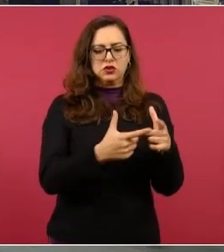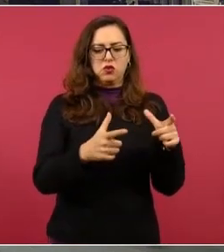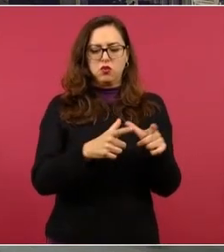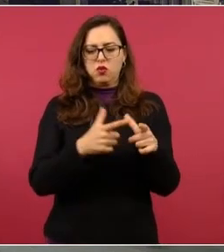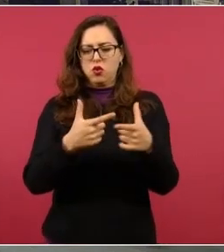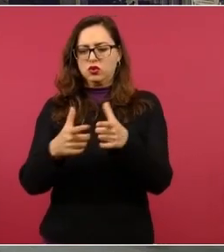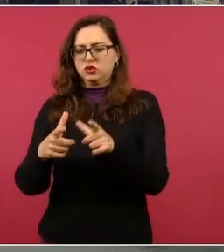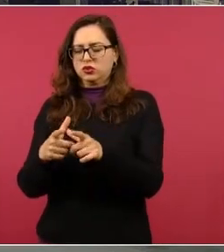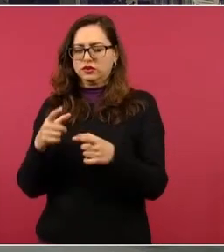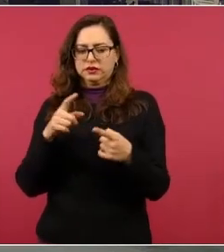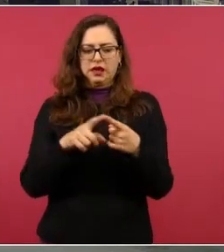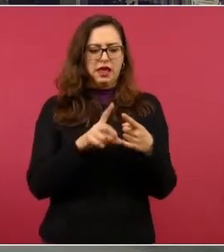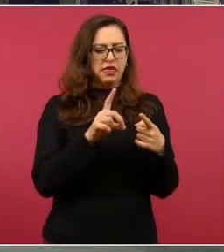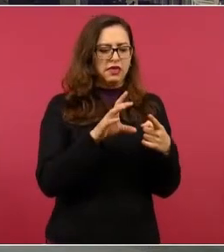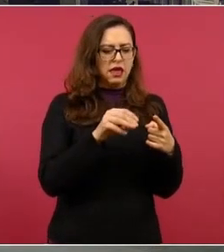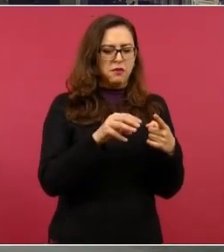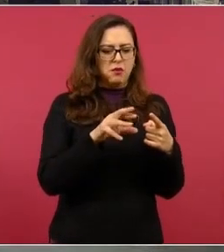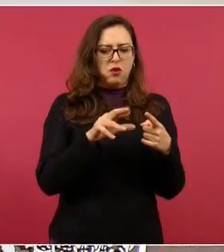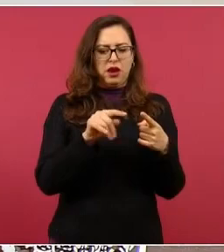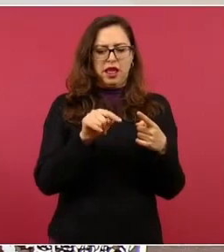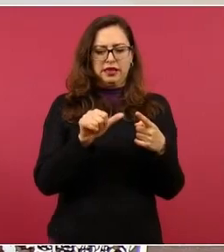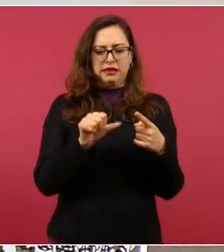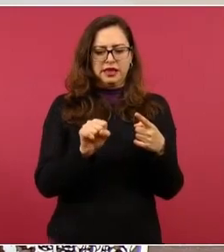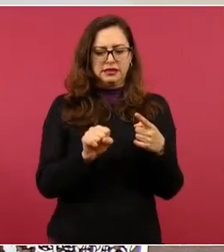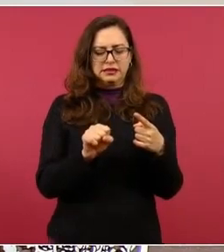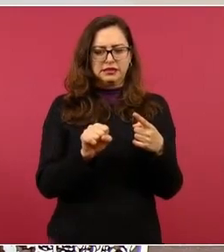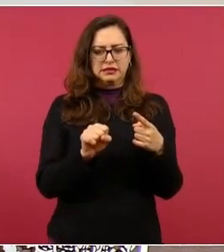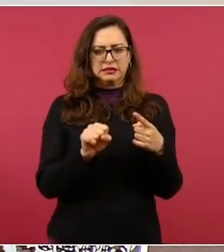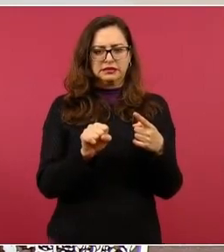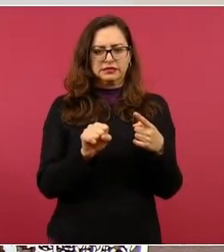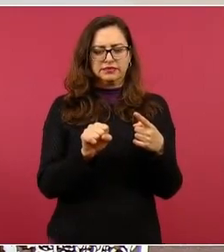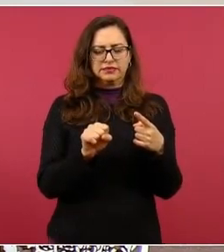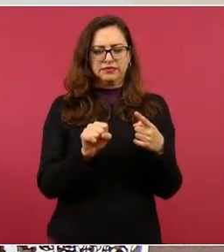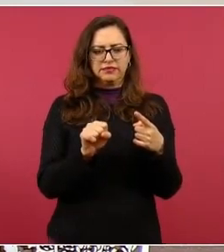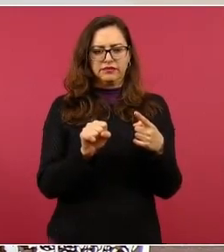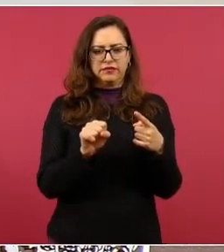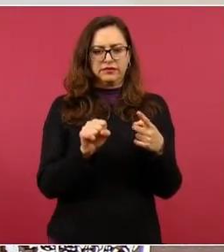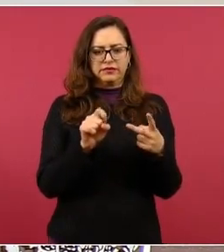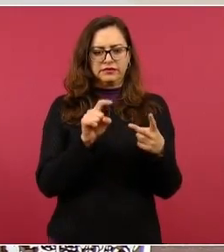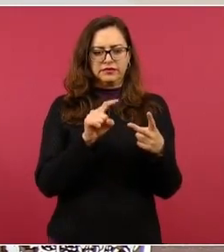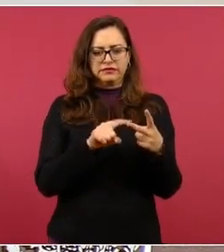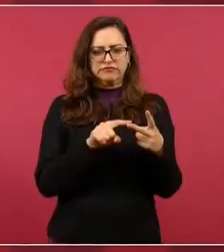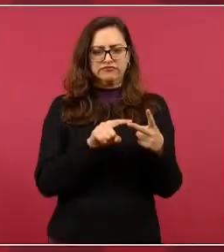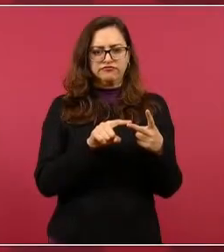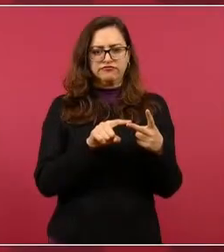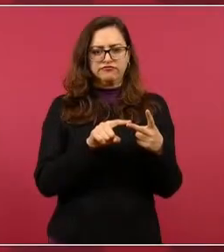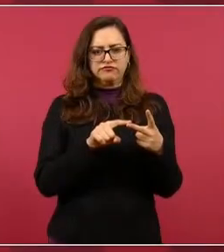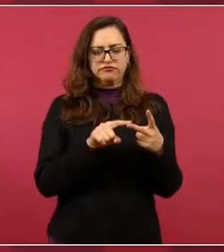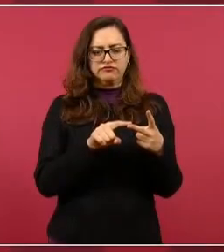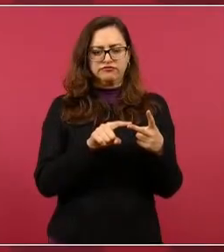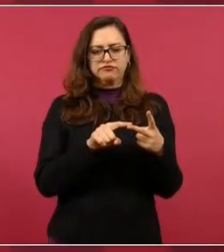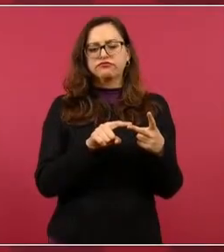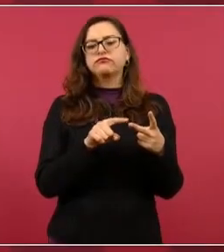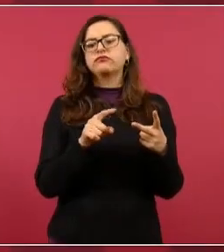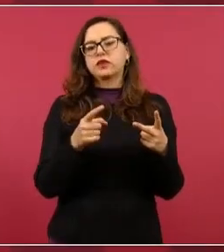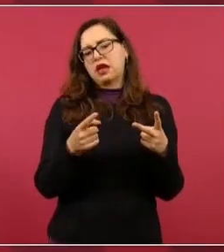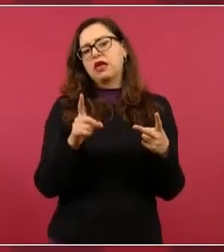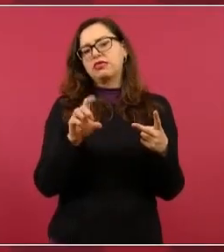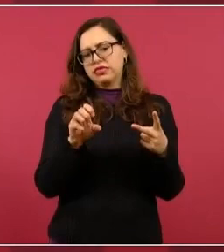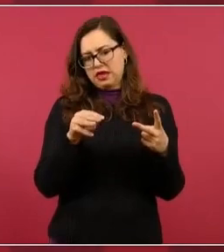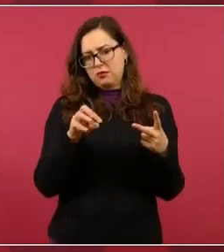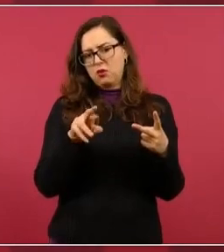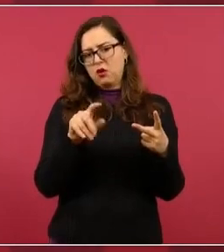los demócratas religiosos,